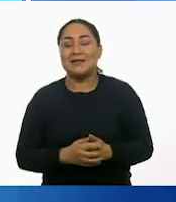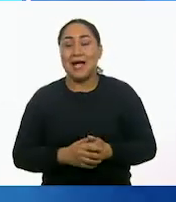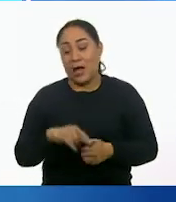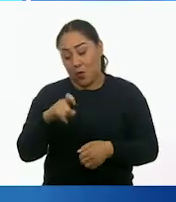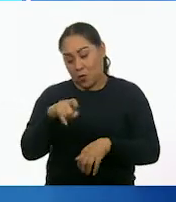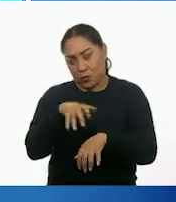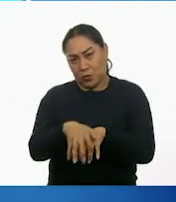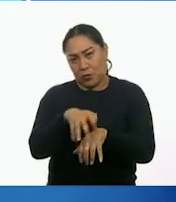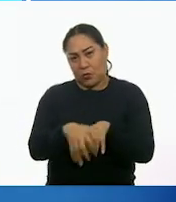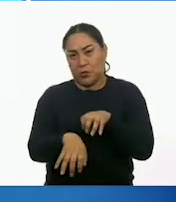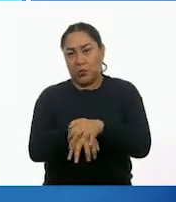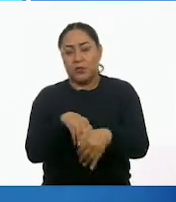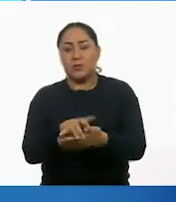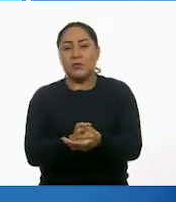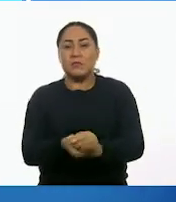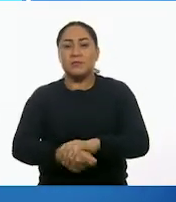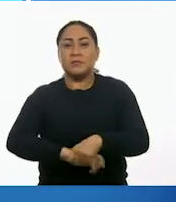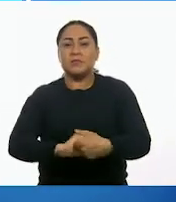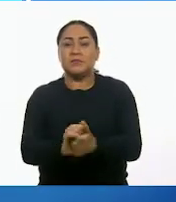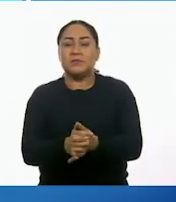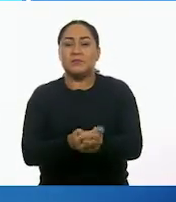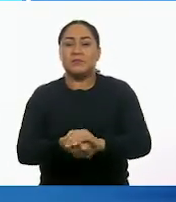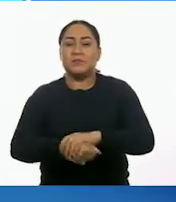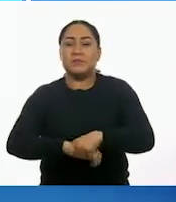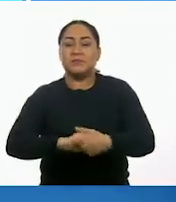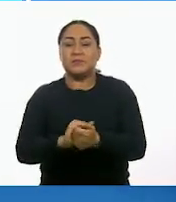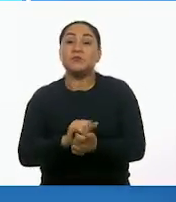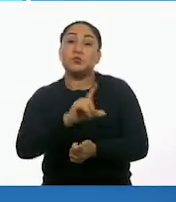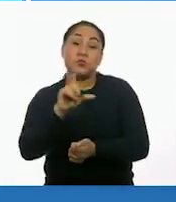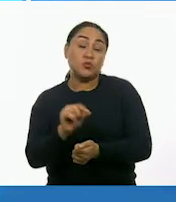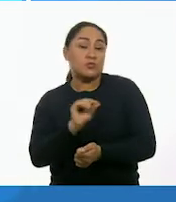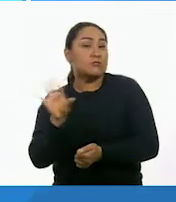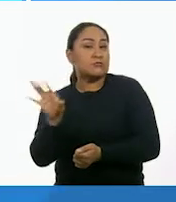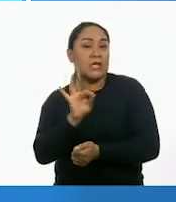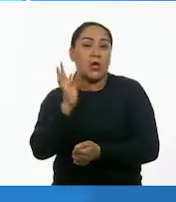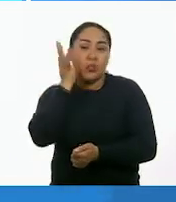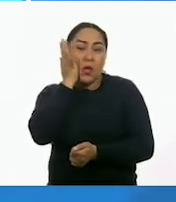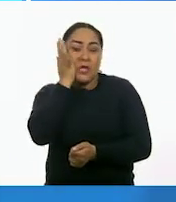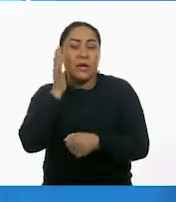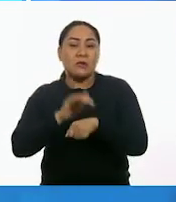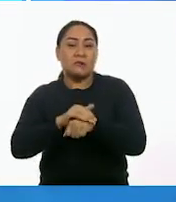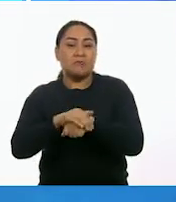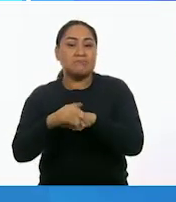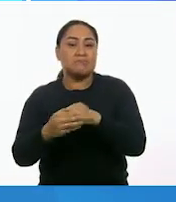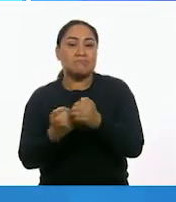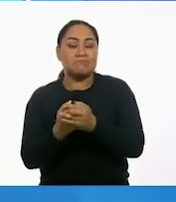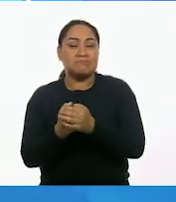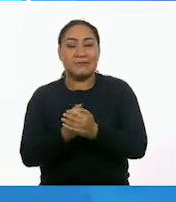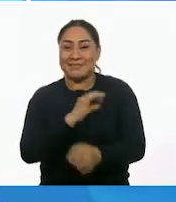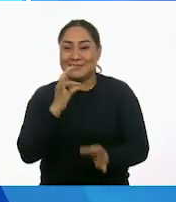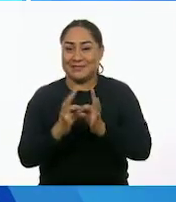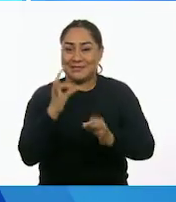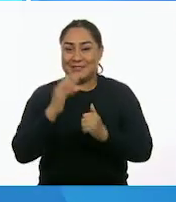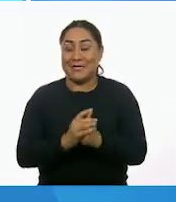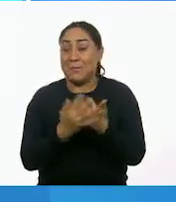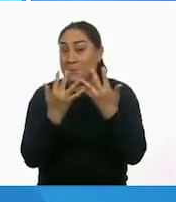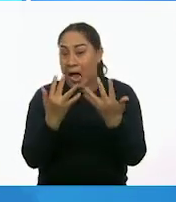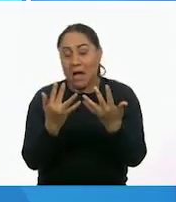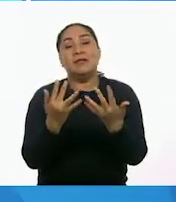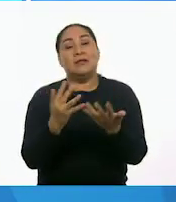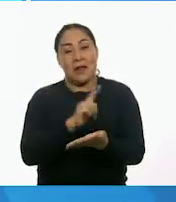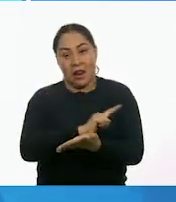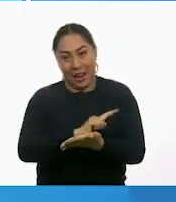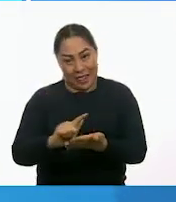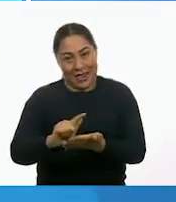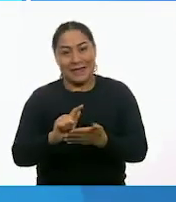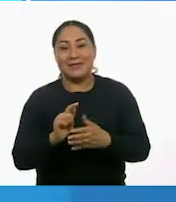Enjuaga tus manos con agua. Sécalas con una toalla. ¡Y listo! Tus manos están limpias.